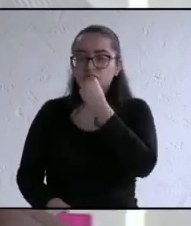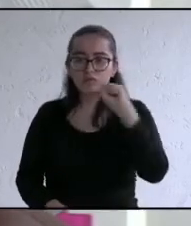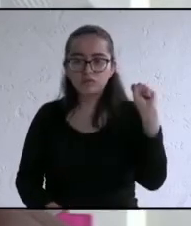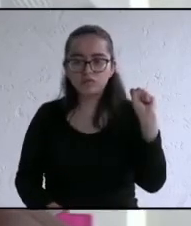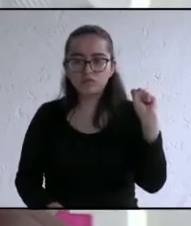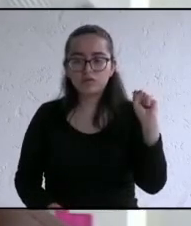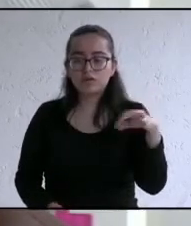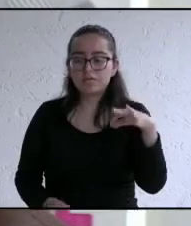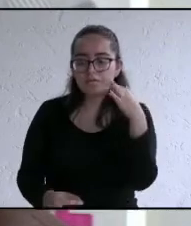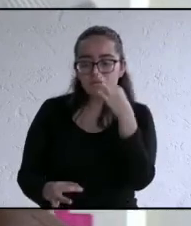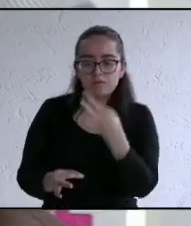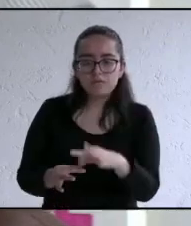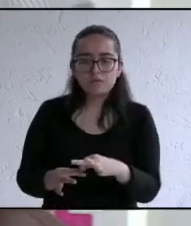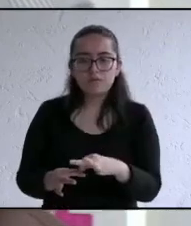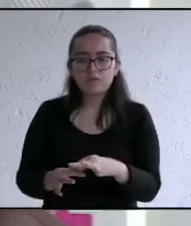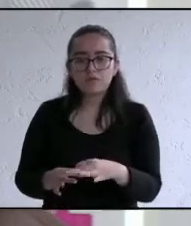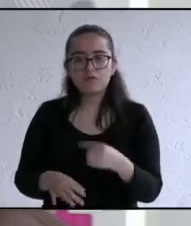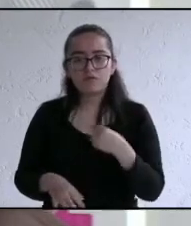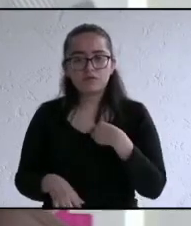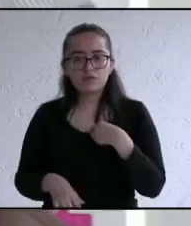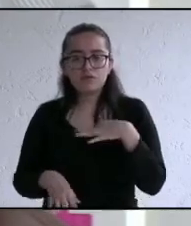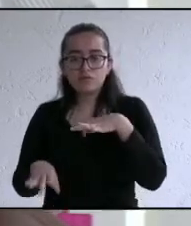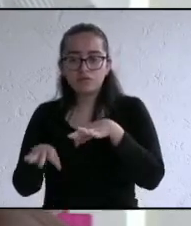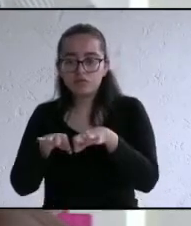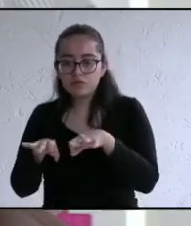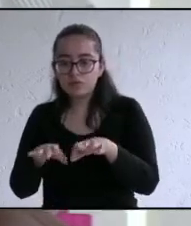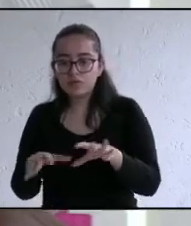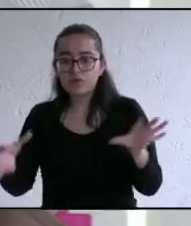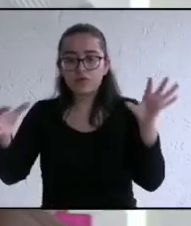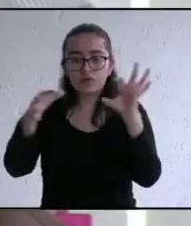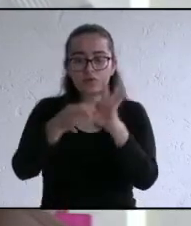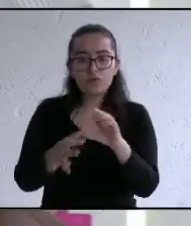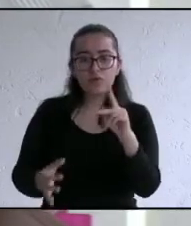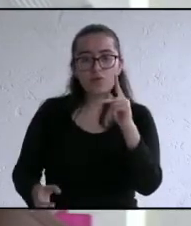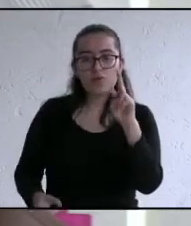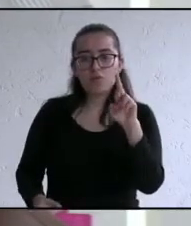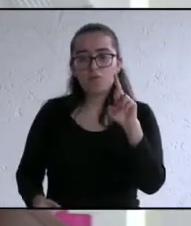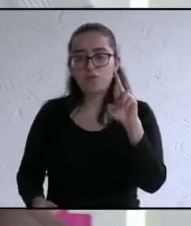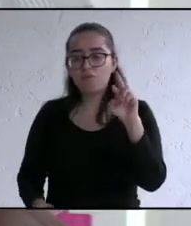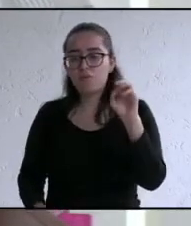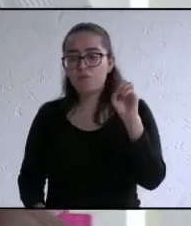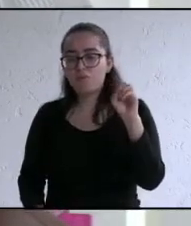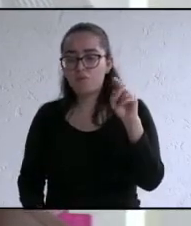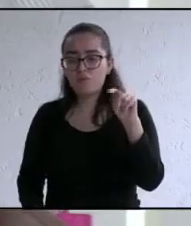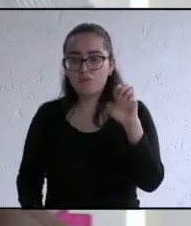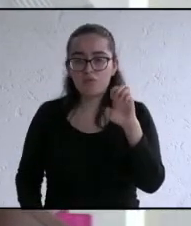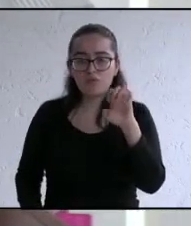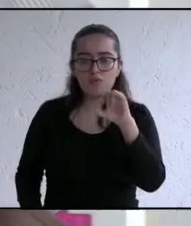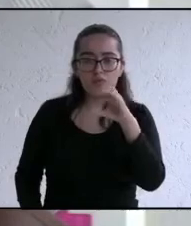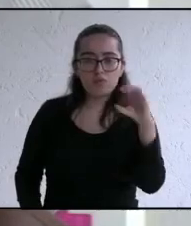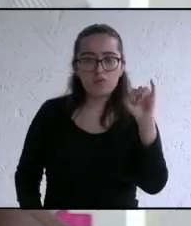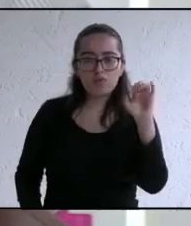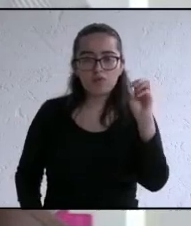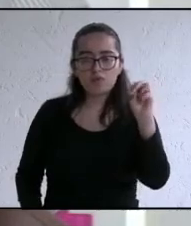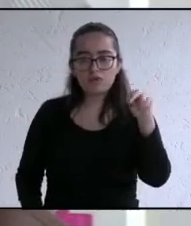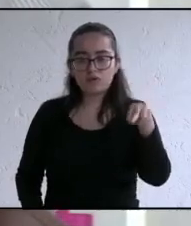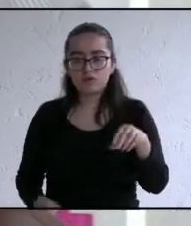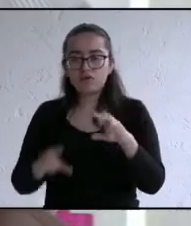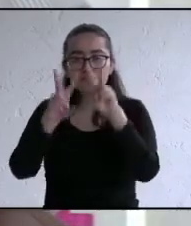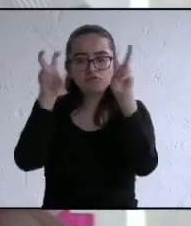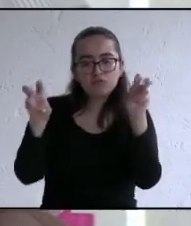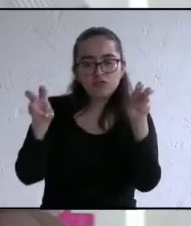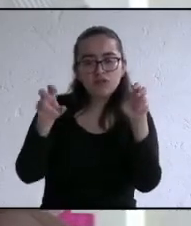además me coordinaré con protección civil para conjuntamente atacar los temas de seguridad